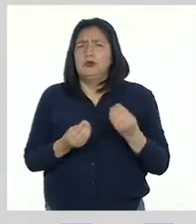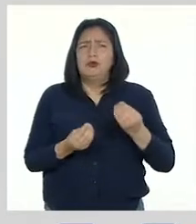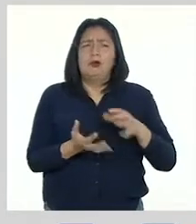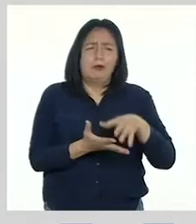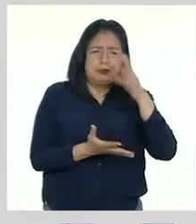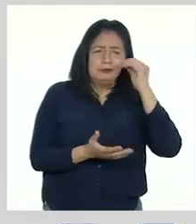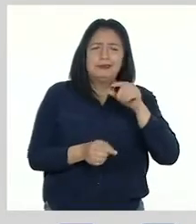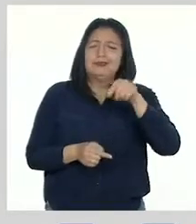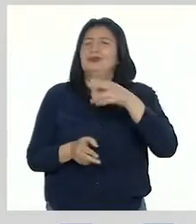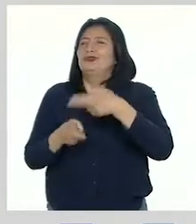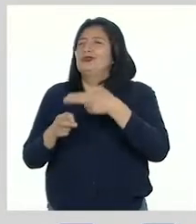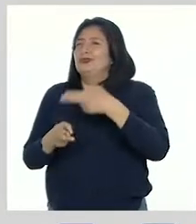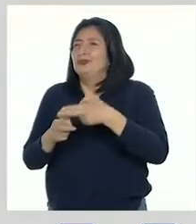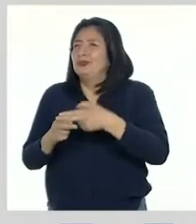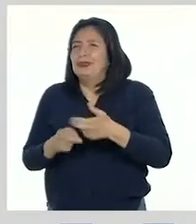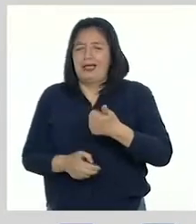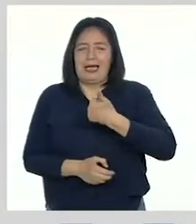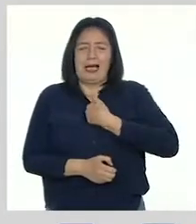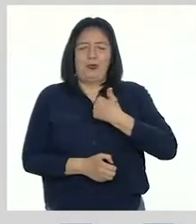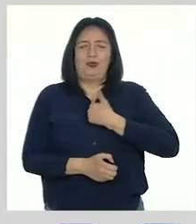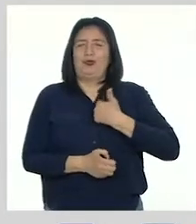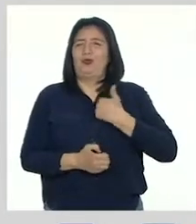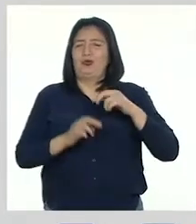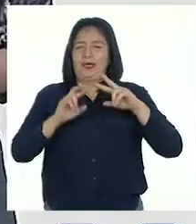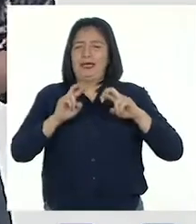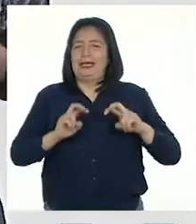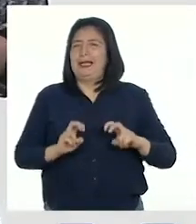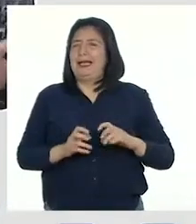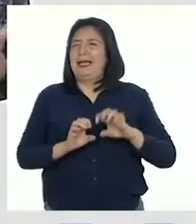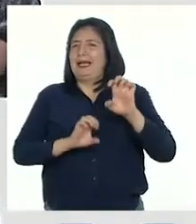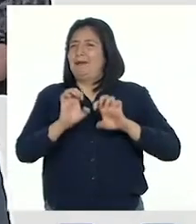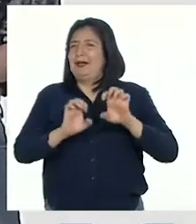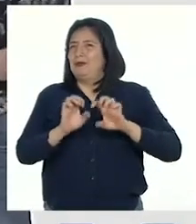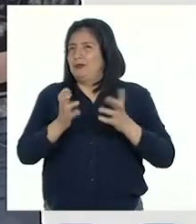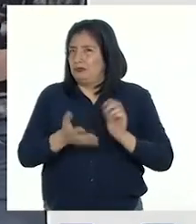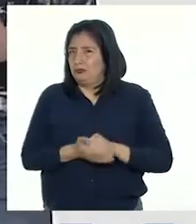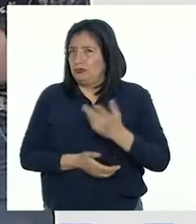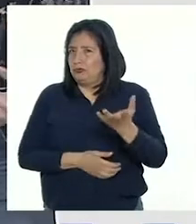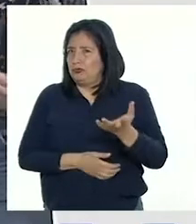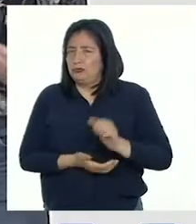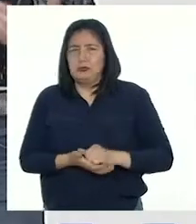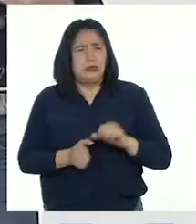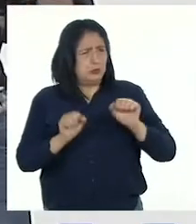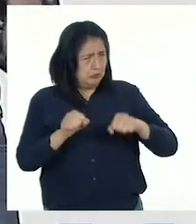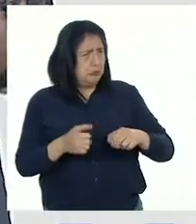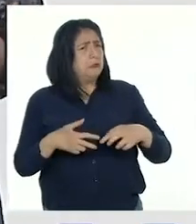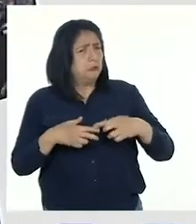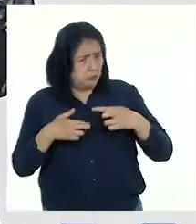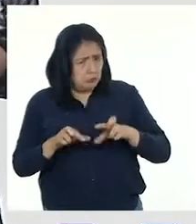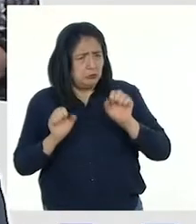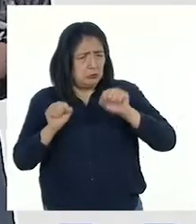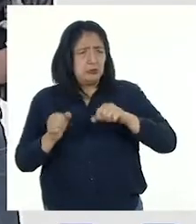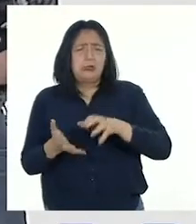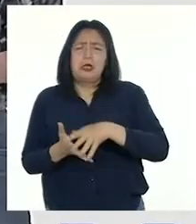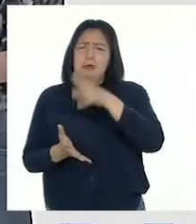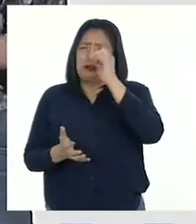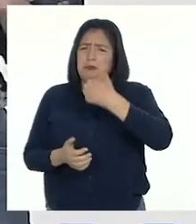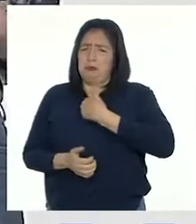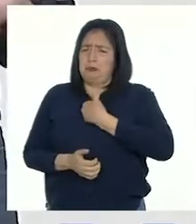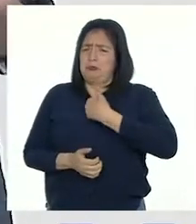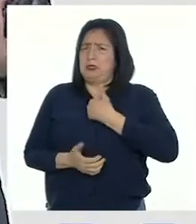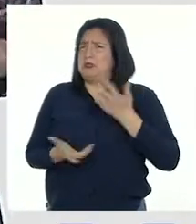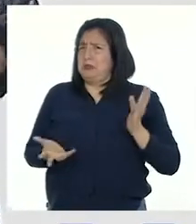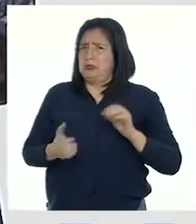A esto le llamamos autoevaluación. La autoevaluación nos permite seguir aprendiendo por nosotros